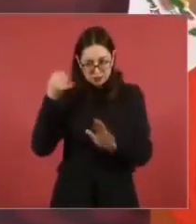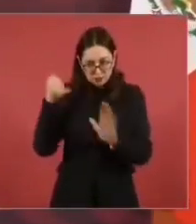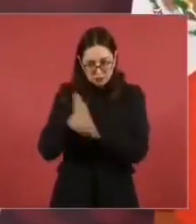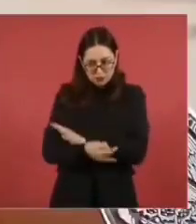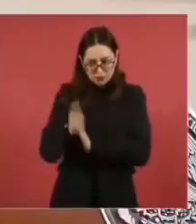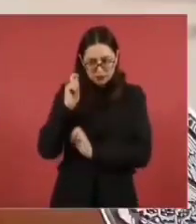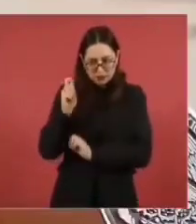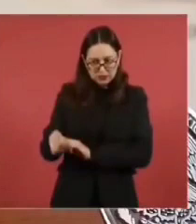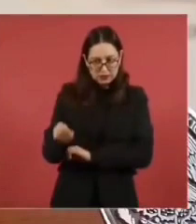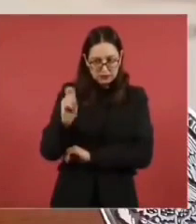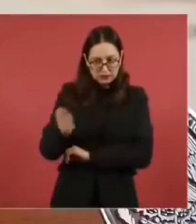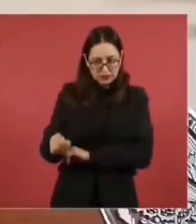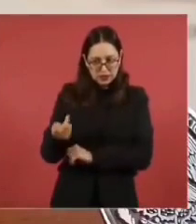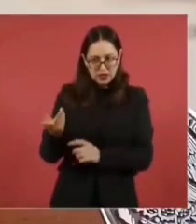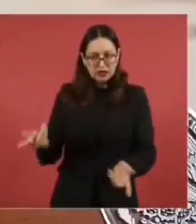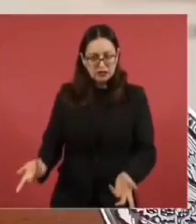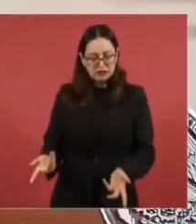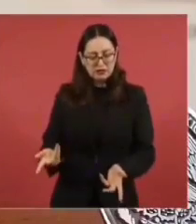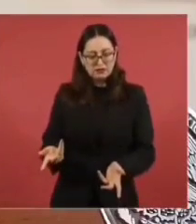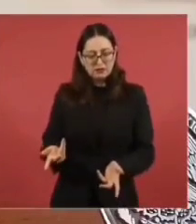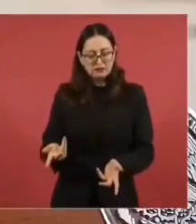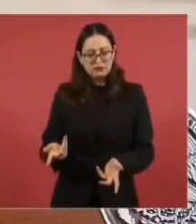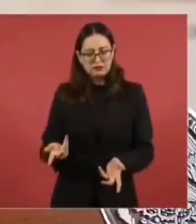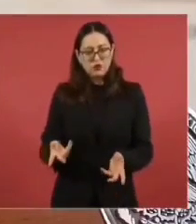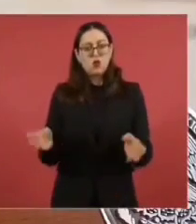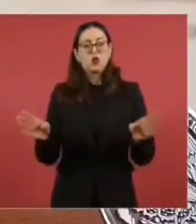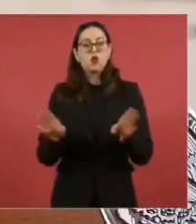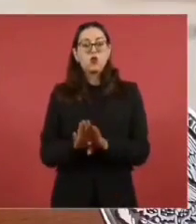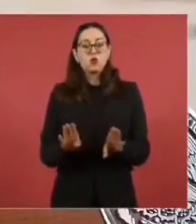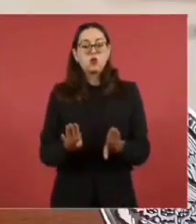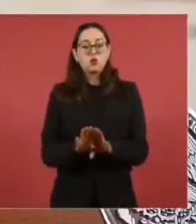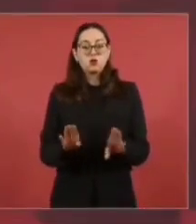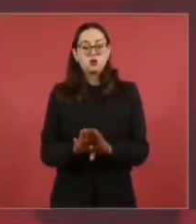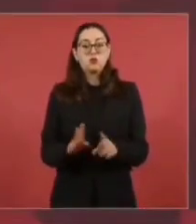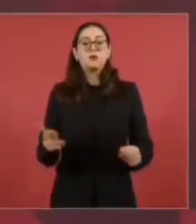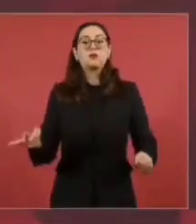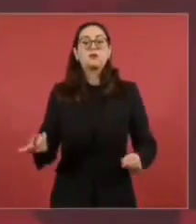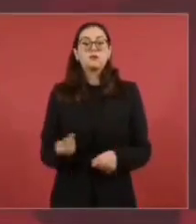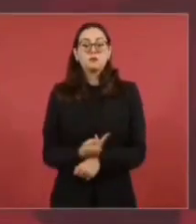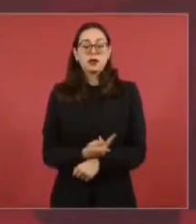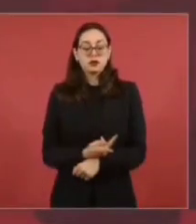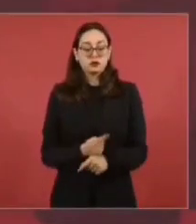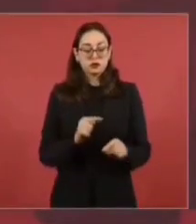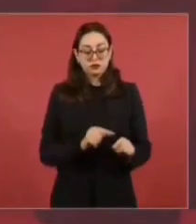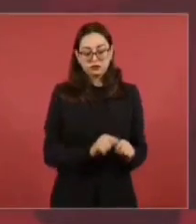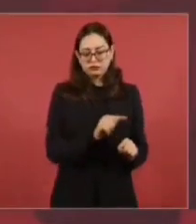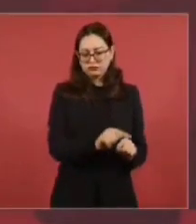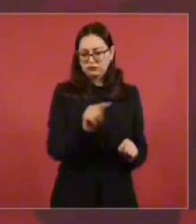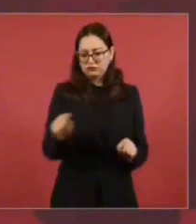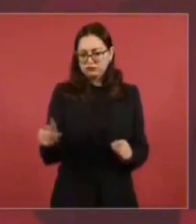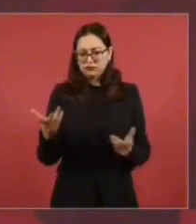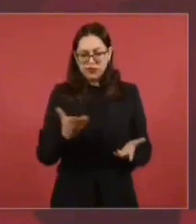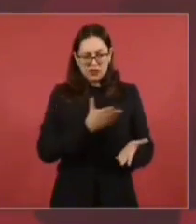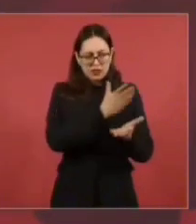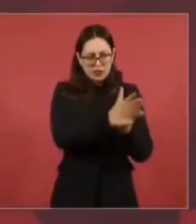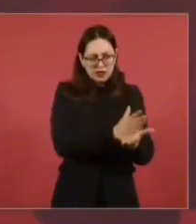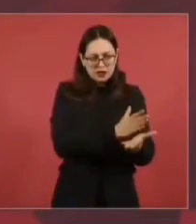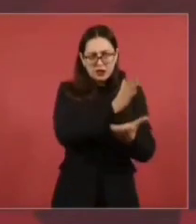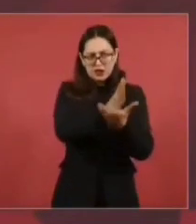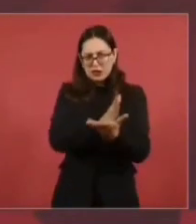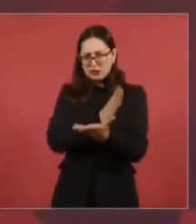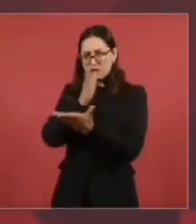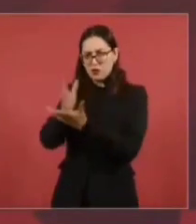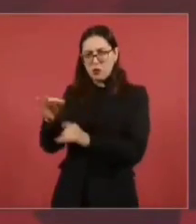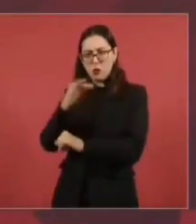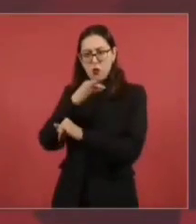¿cómo fue que en esta